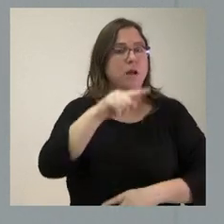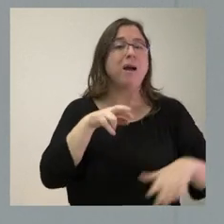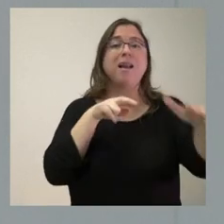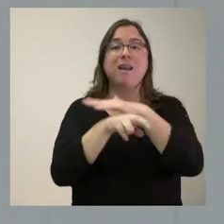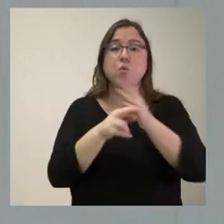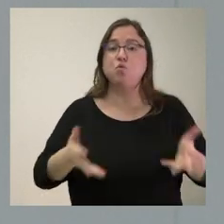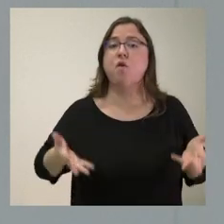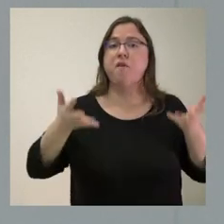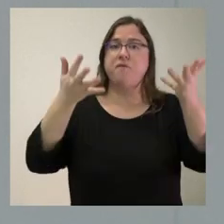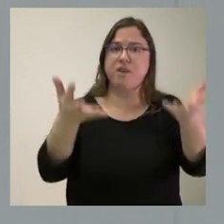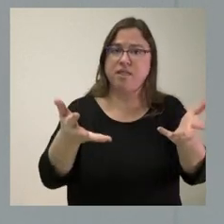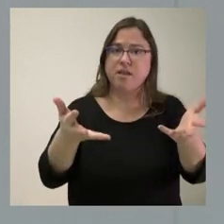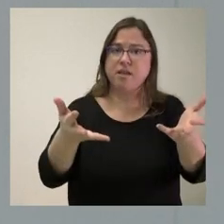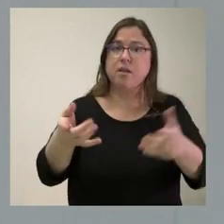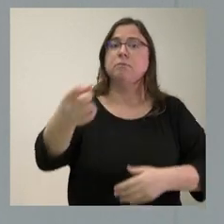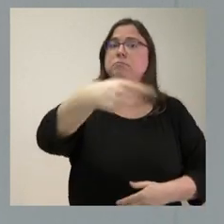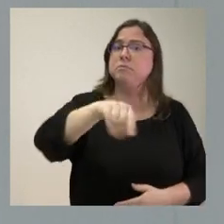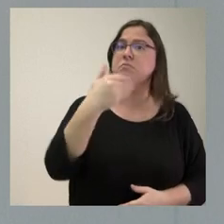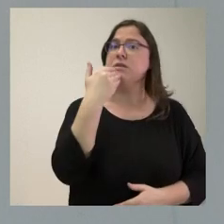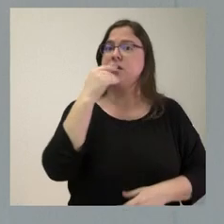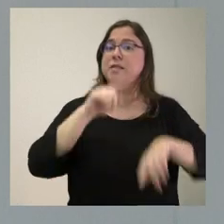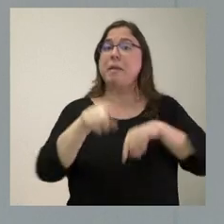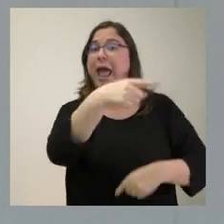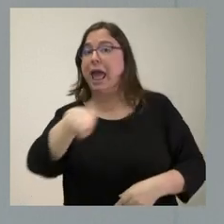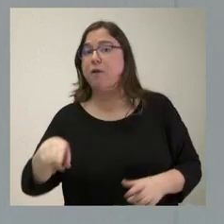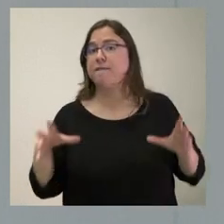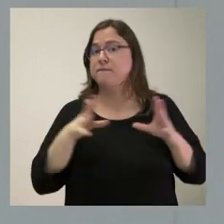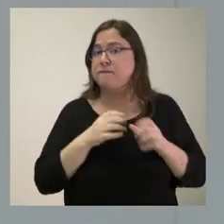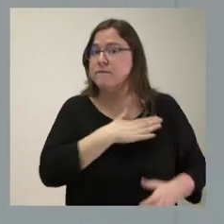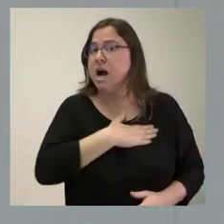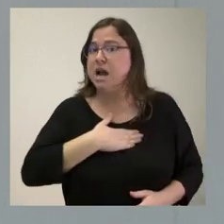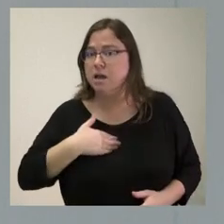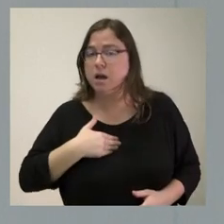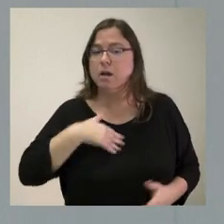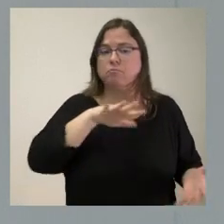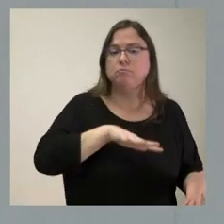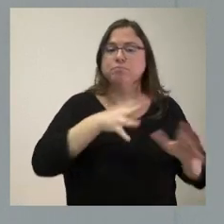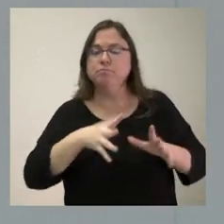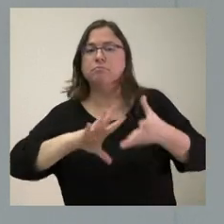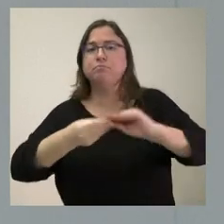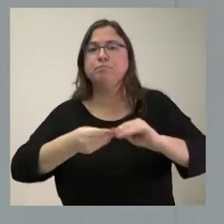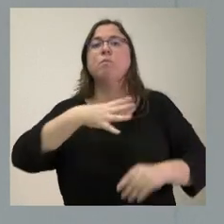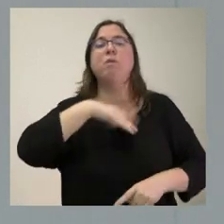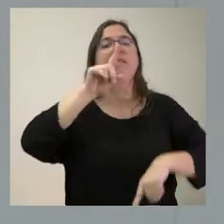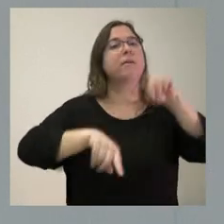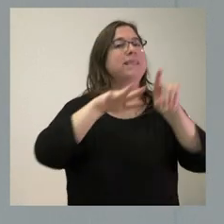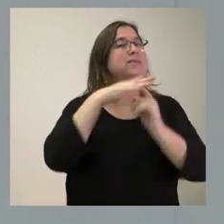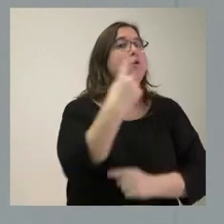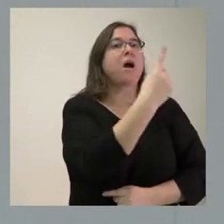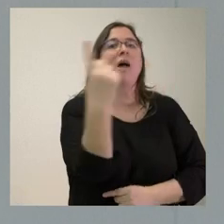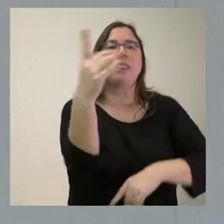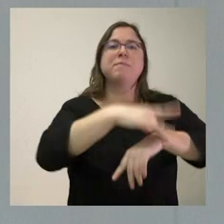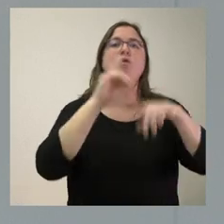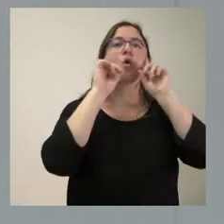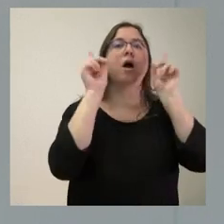que se ponen a su disposición, la medida que ellos deseen, lo podrán aplicar según las circunstancias de cada uno de los casos clínicos, en las